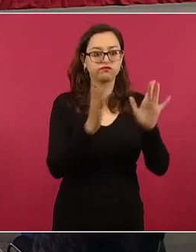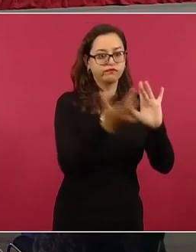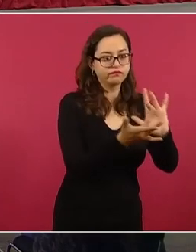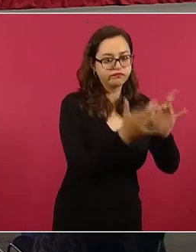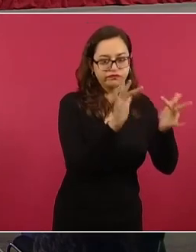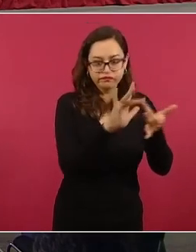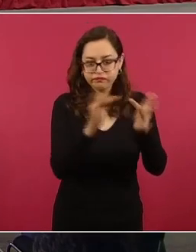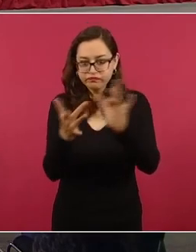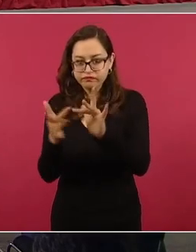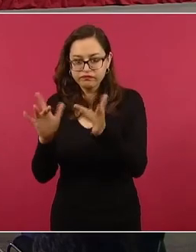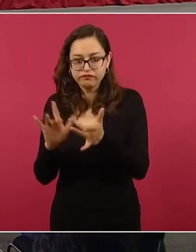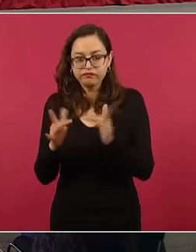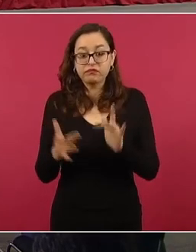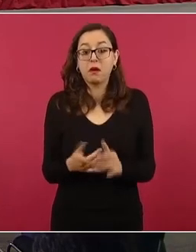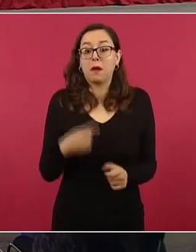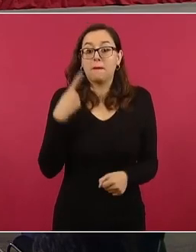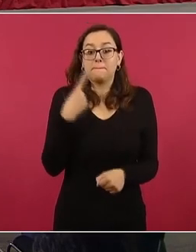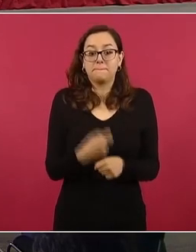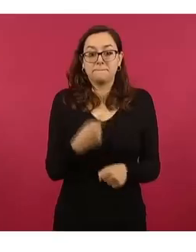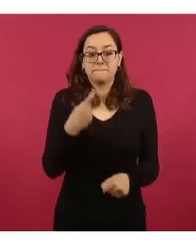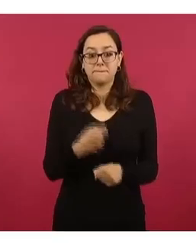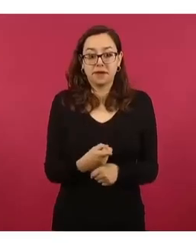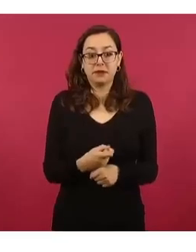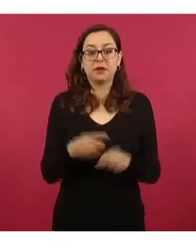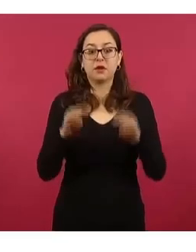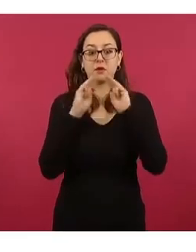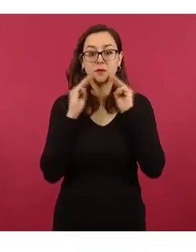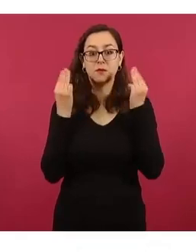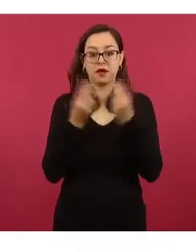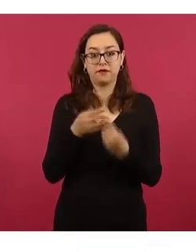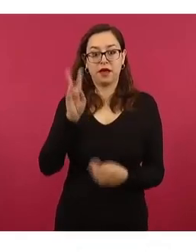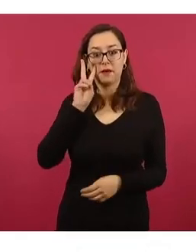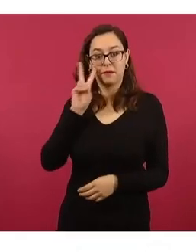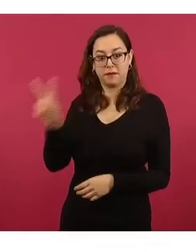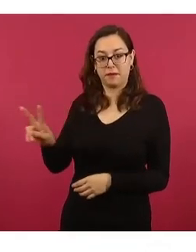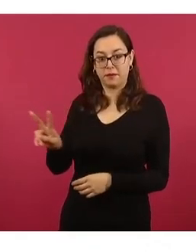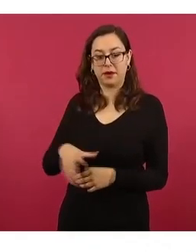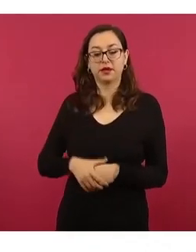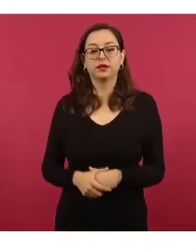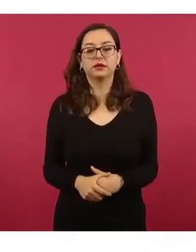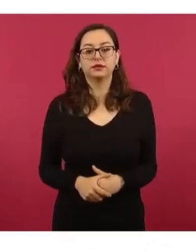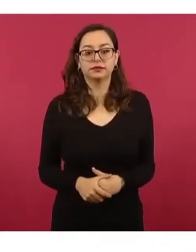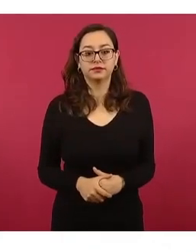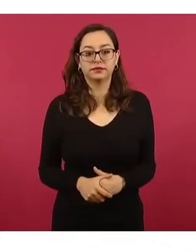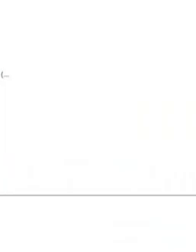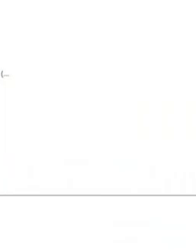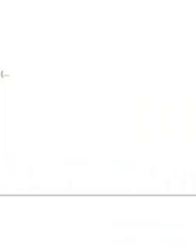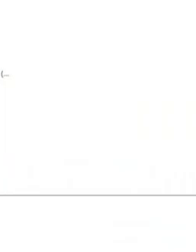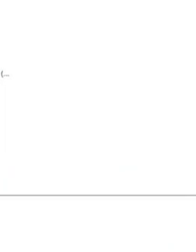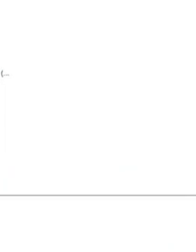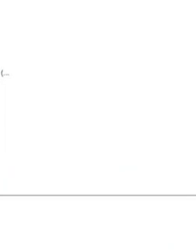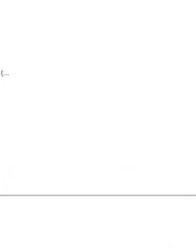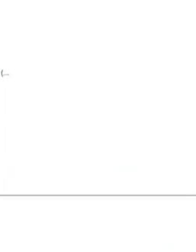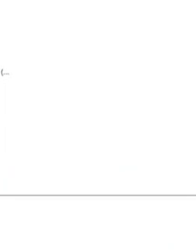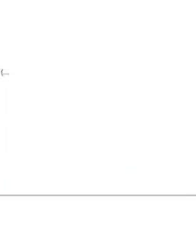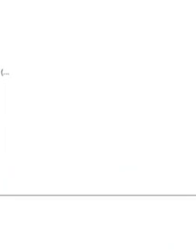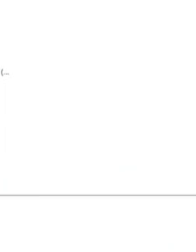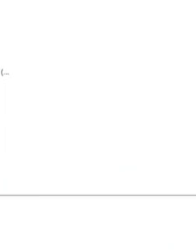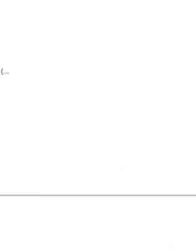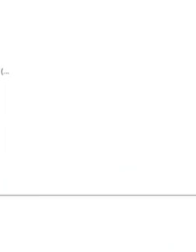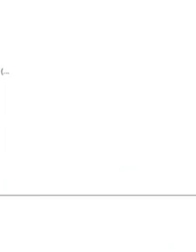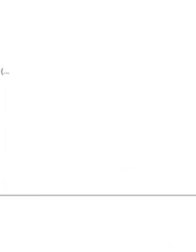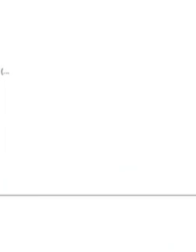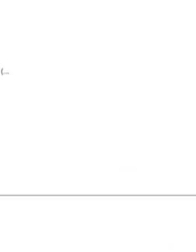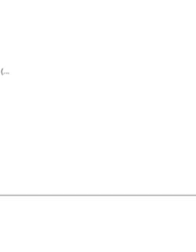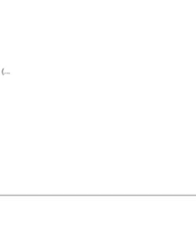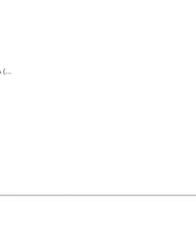la evaluación de las llamadas entre los grupos de sicarios. Este es el ejemplo del diagrama de las llamadas realizadas entre las 22